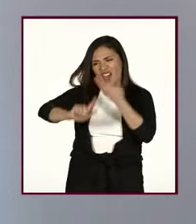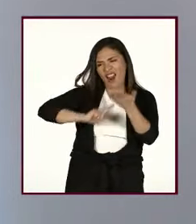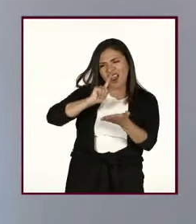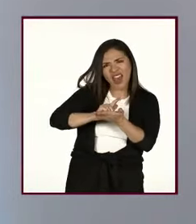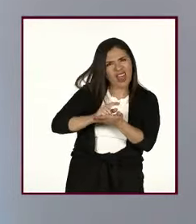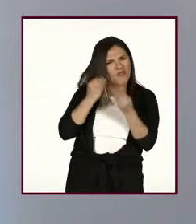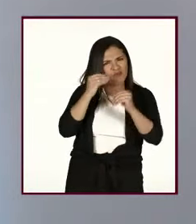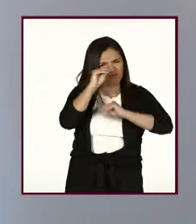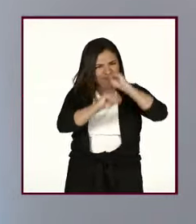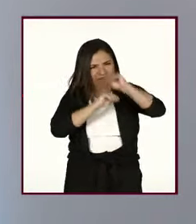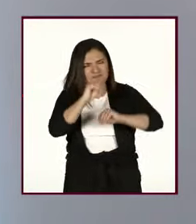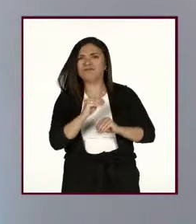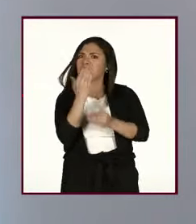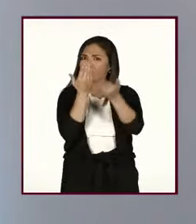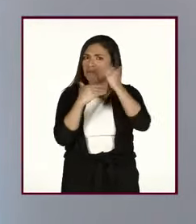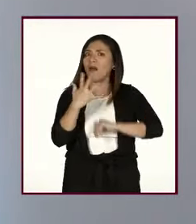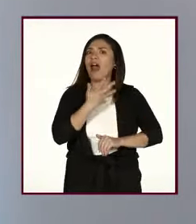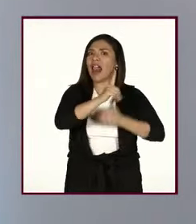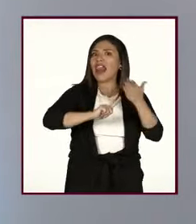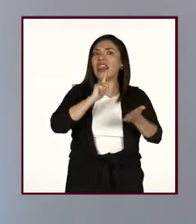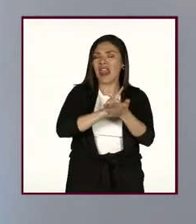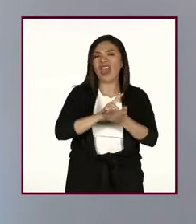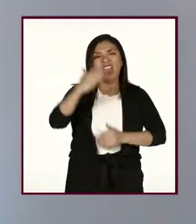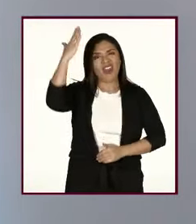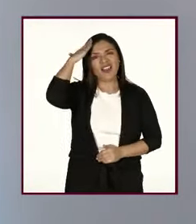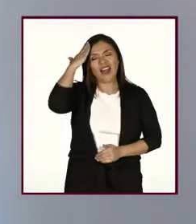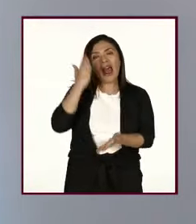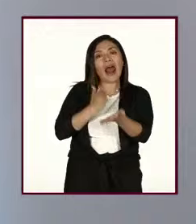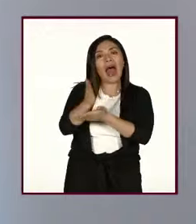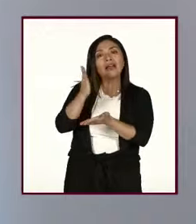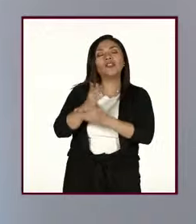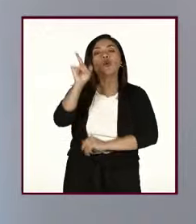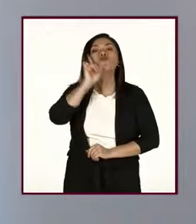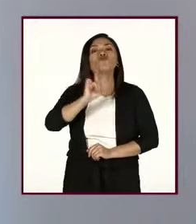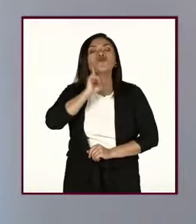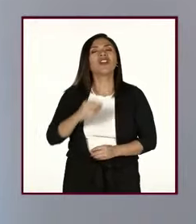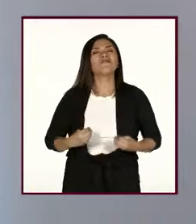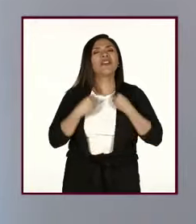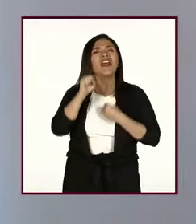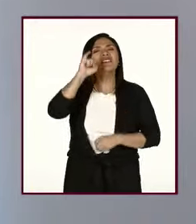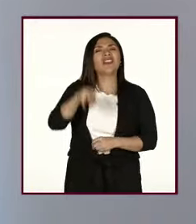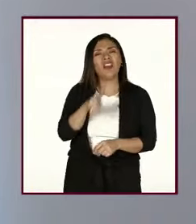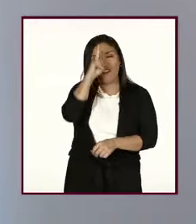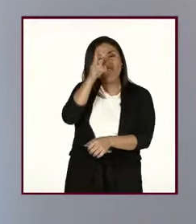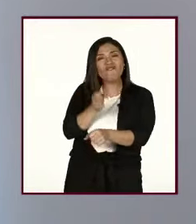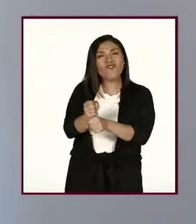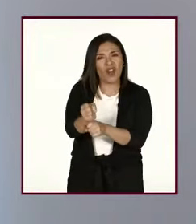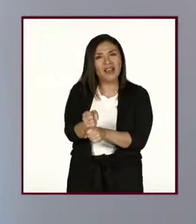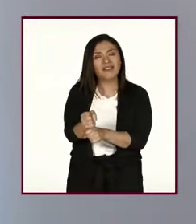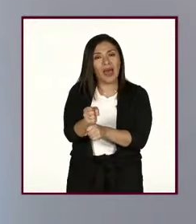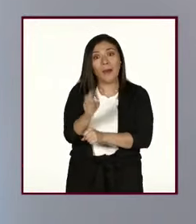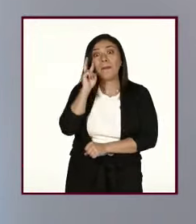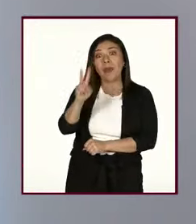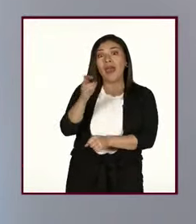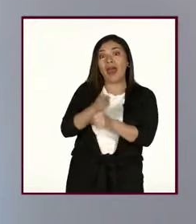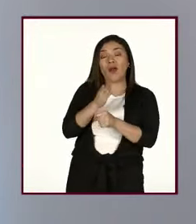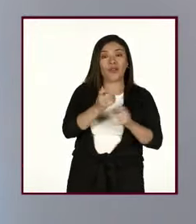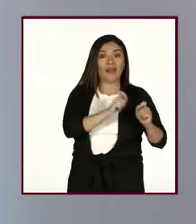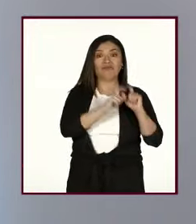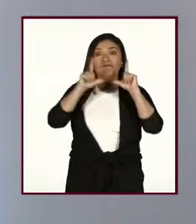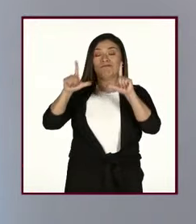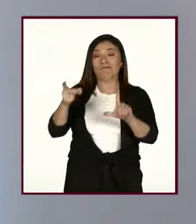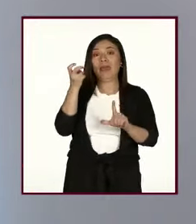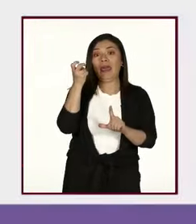avanzado. Tenemos una ley general de acceso de las mujeres a una vida libre de violencia. En pantalla ustedes